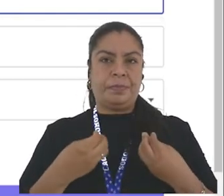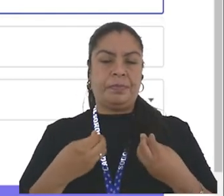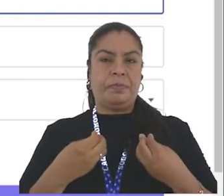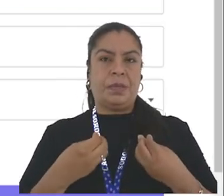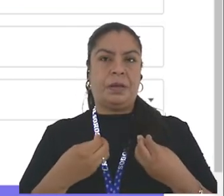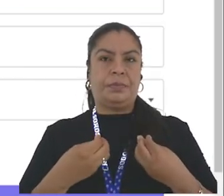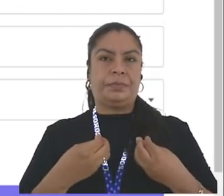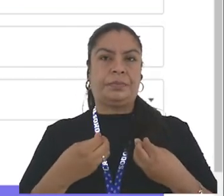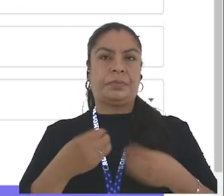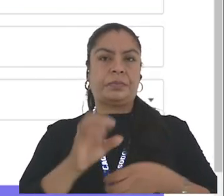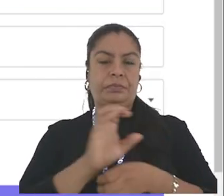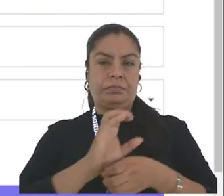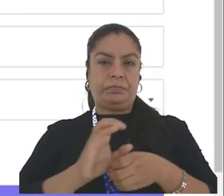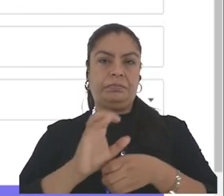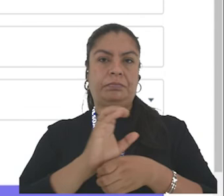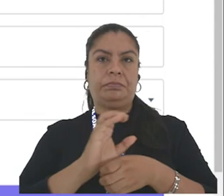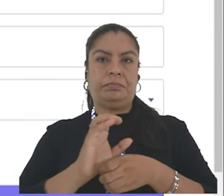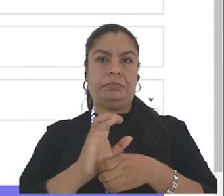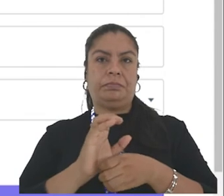y la ciudad.